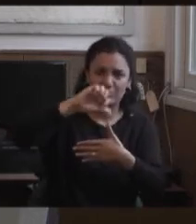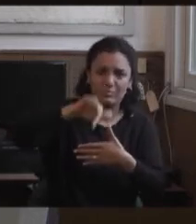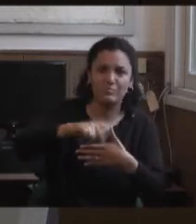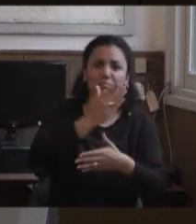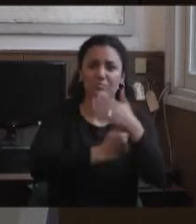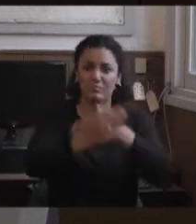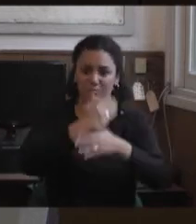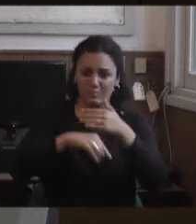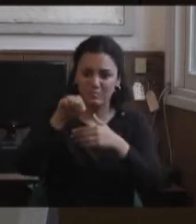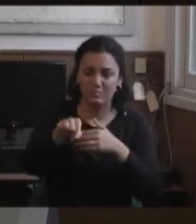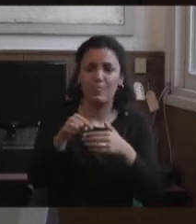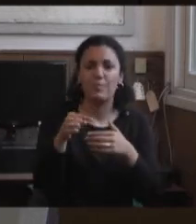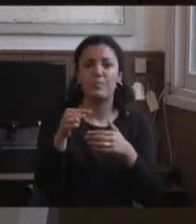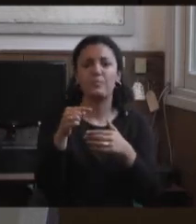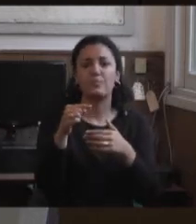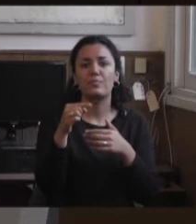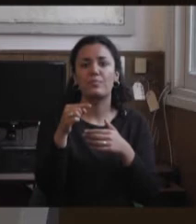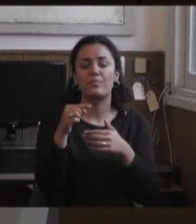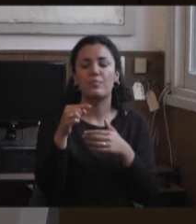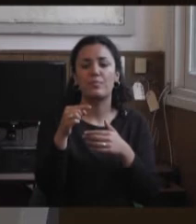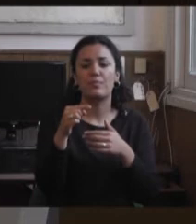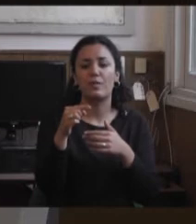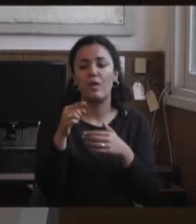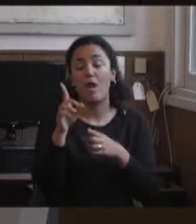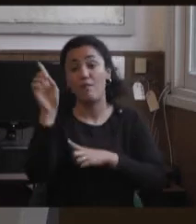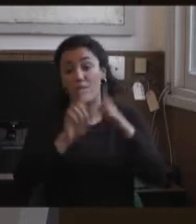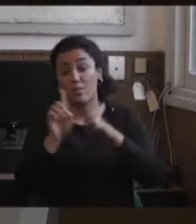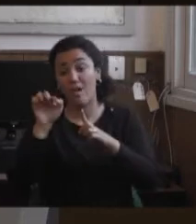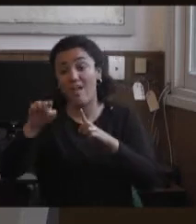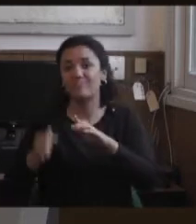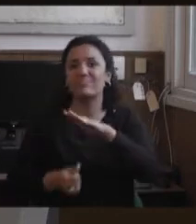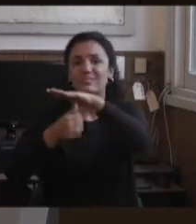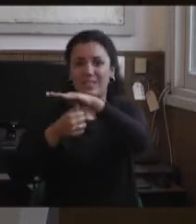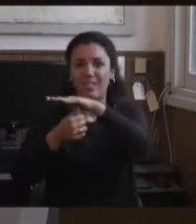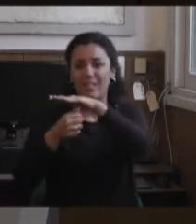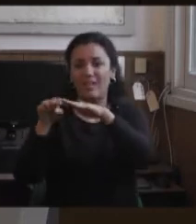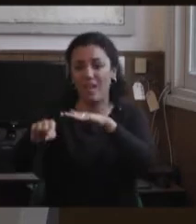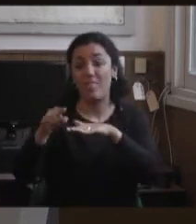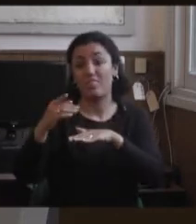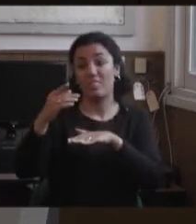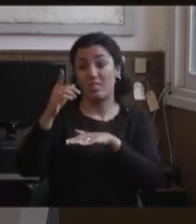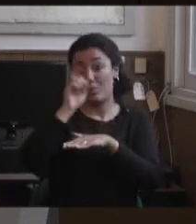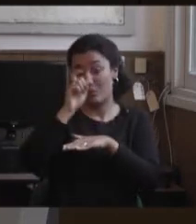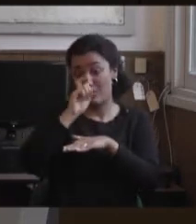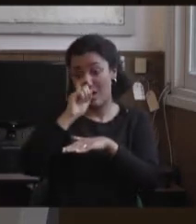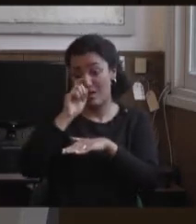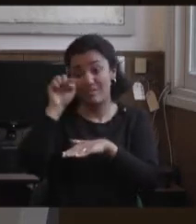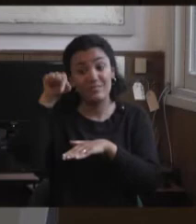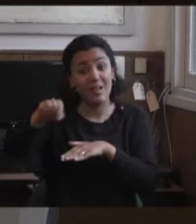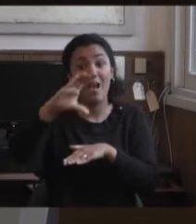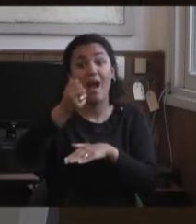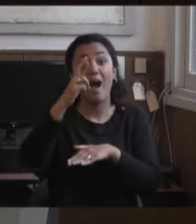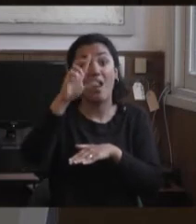era Carlos Heroles, un trabajador social de la UBA, que falleció, y nos lanzamos. El que tenía todos los contactos era Carlos,